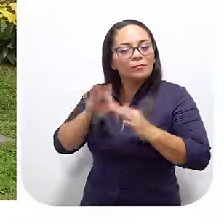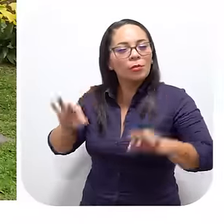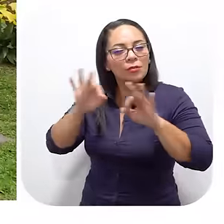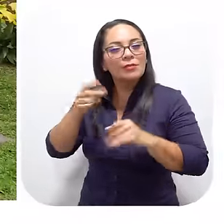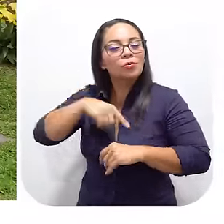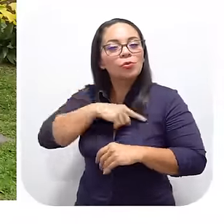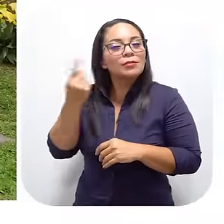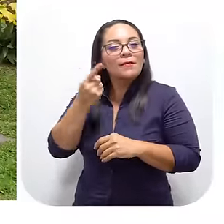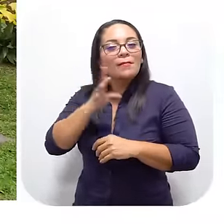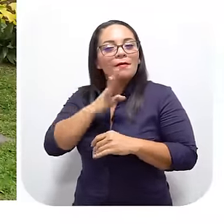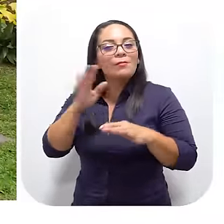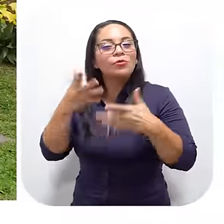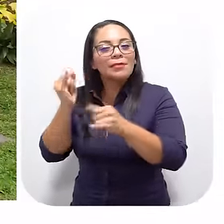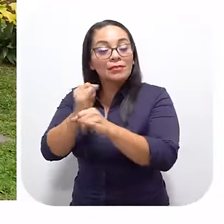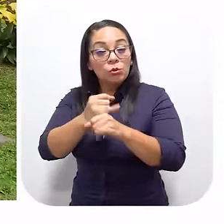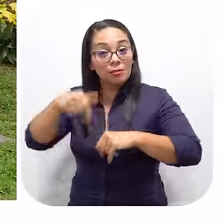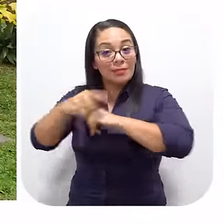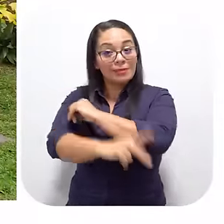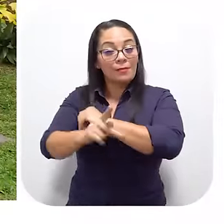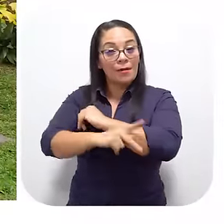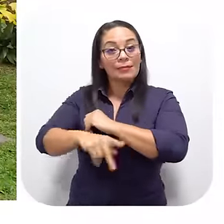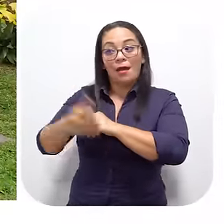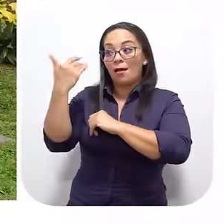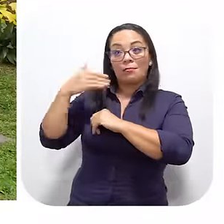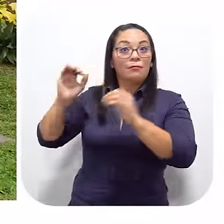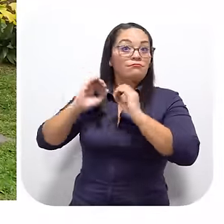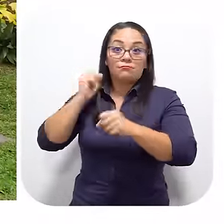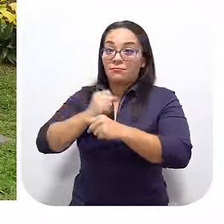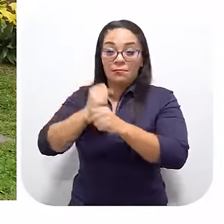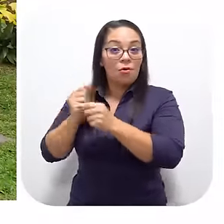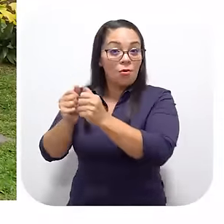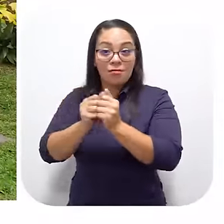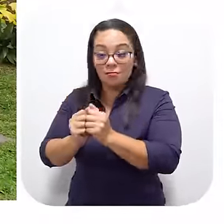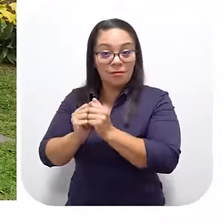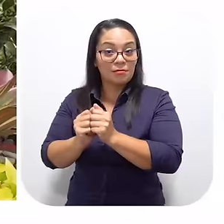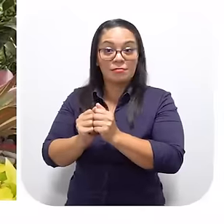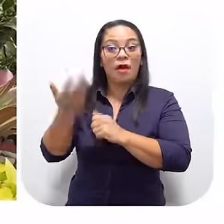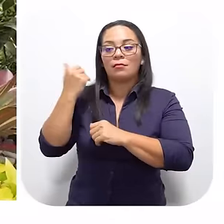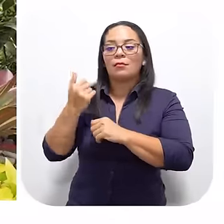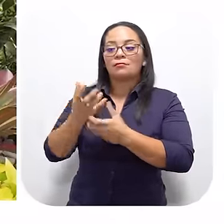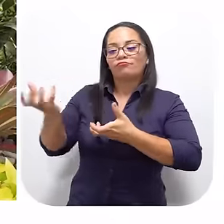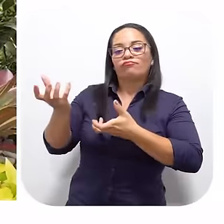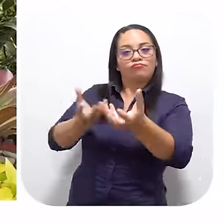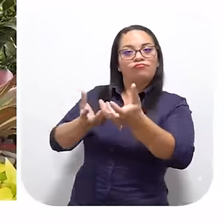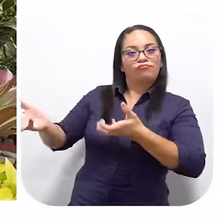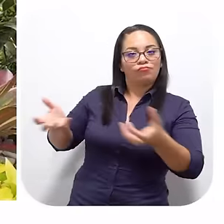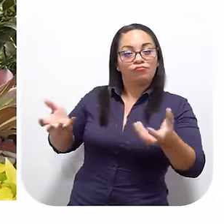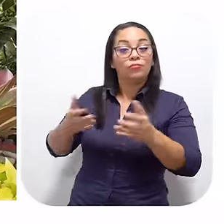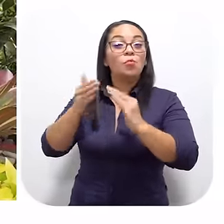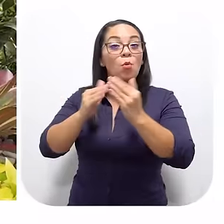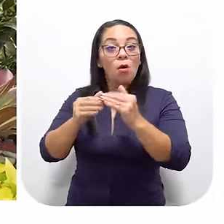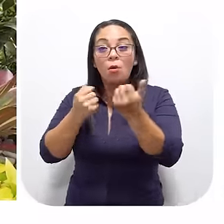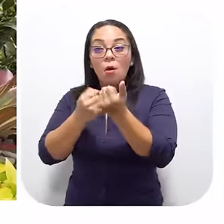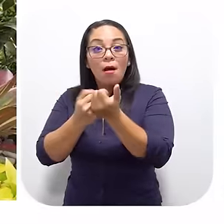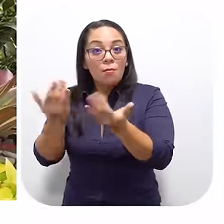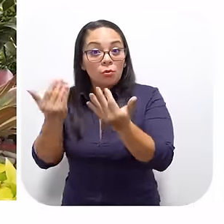don Johnny Vea que importante Nosotros siempre hablamos De que las instituciones En este país Nunca trabajaban juntas Cada una tirada Para su lado El pueblo